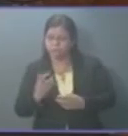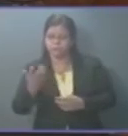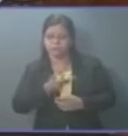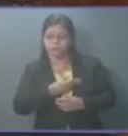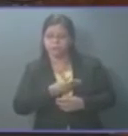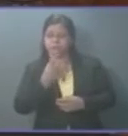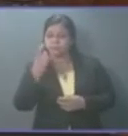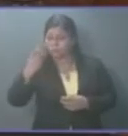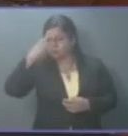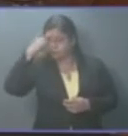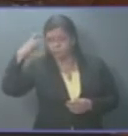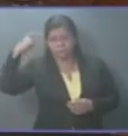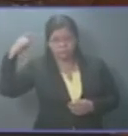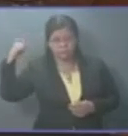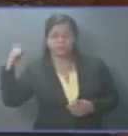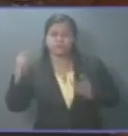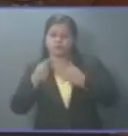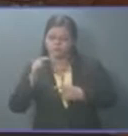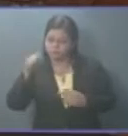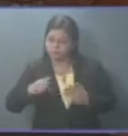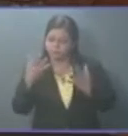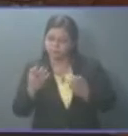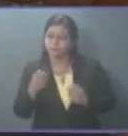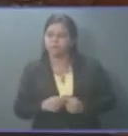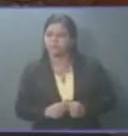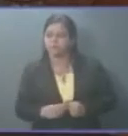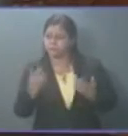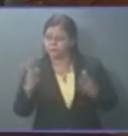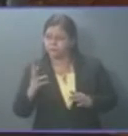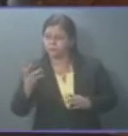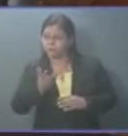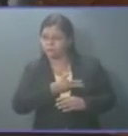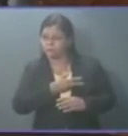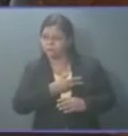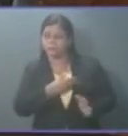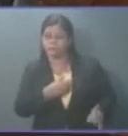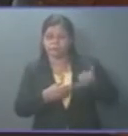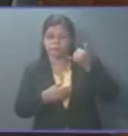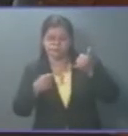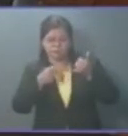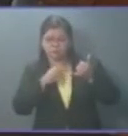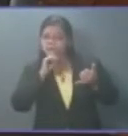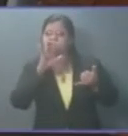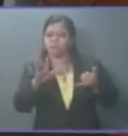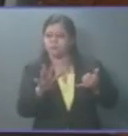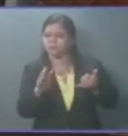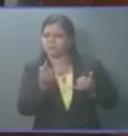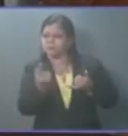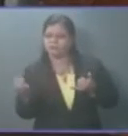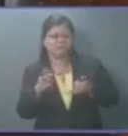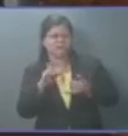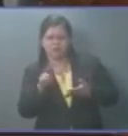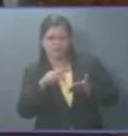falta de memoria, hoy con este aparatito decirle a la gente, no le hagas